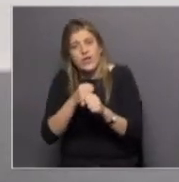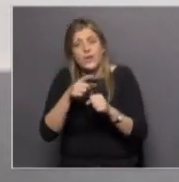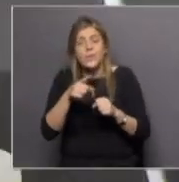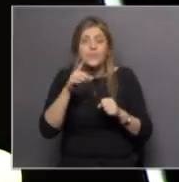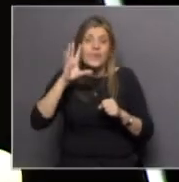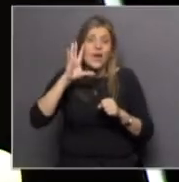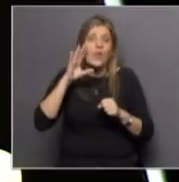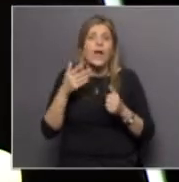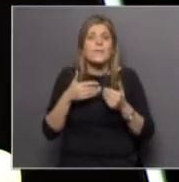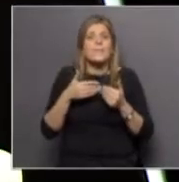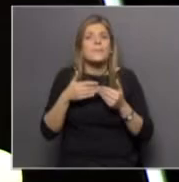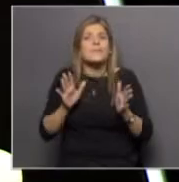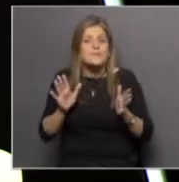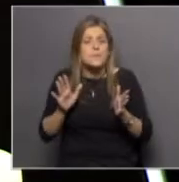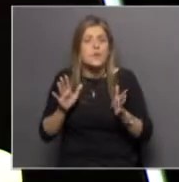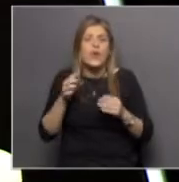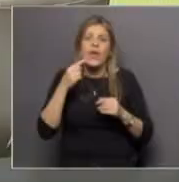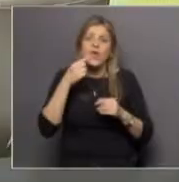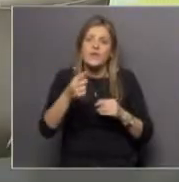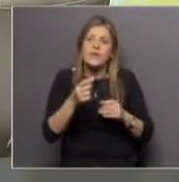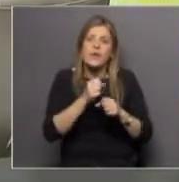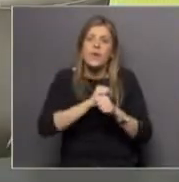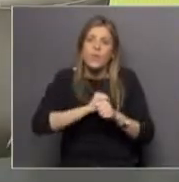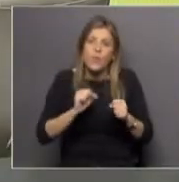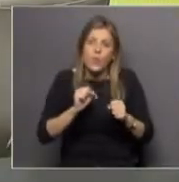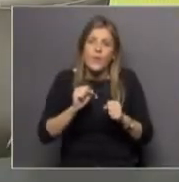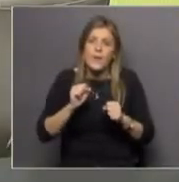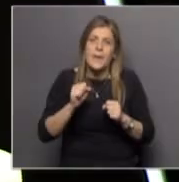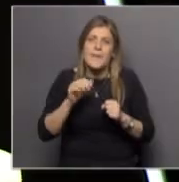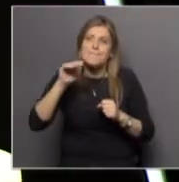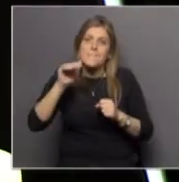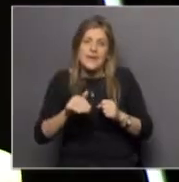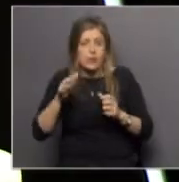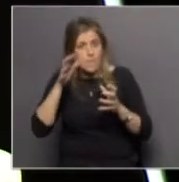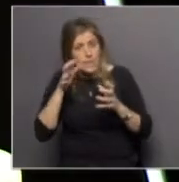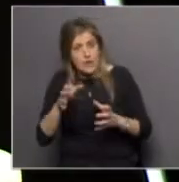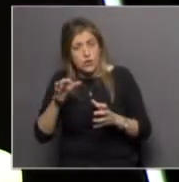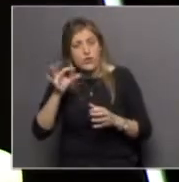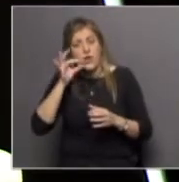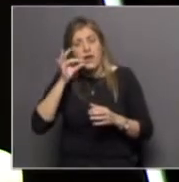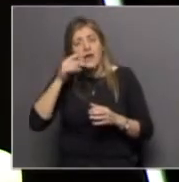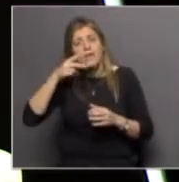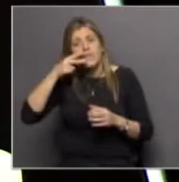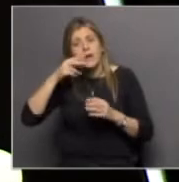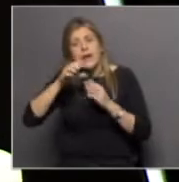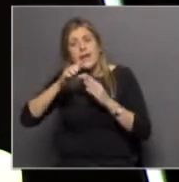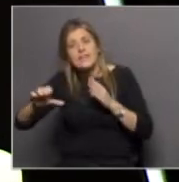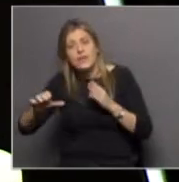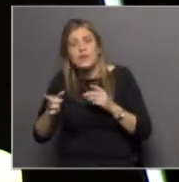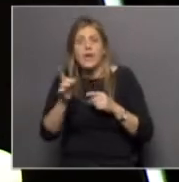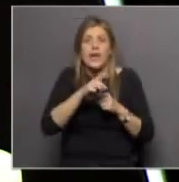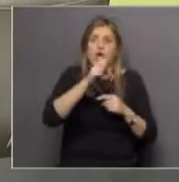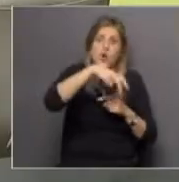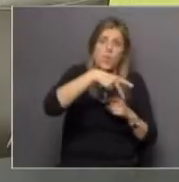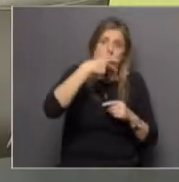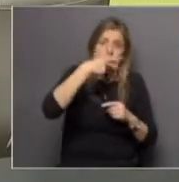principio se decía que esto podía tener mucho menos efecto nocivo en la salud y un poco fue también el caballito de batalla por el